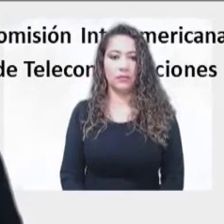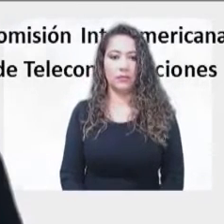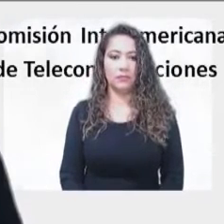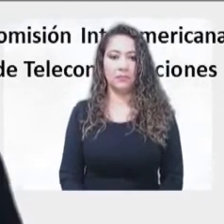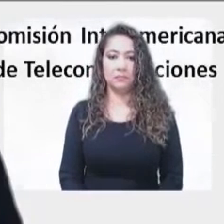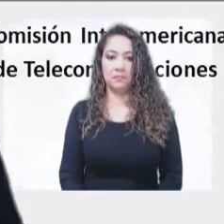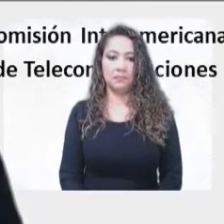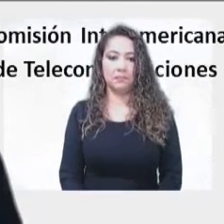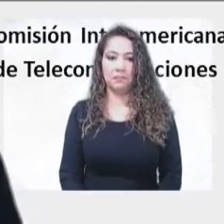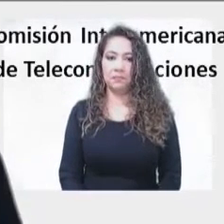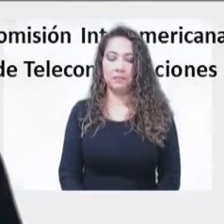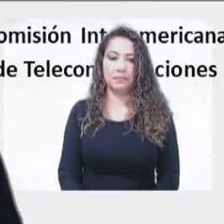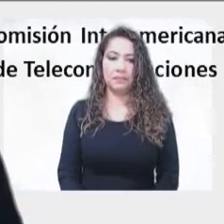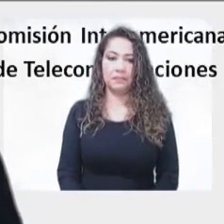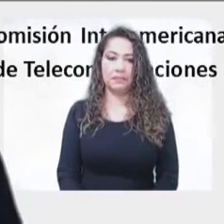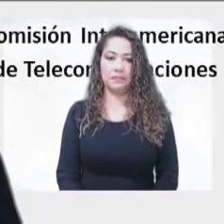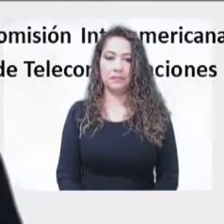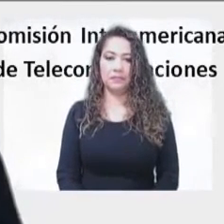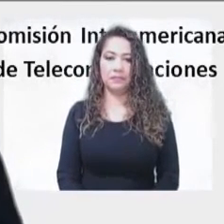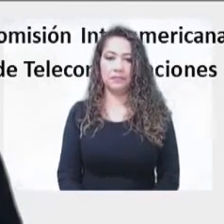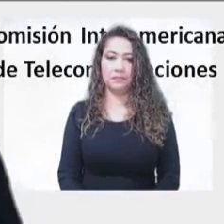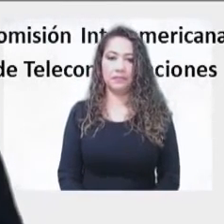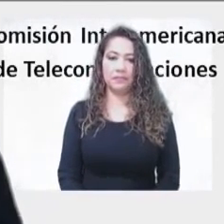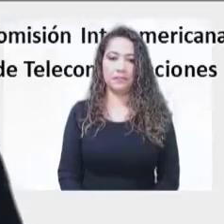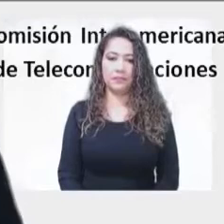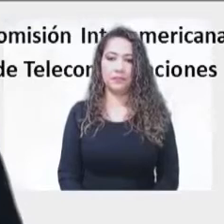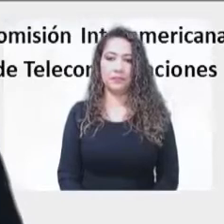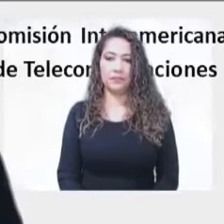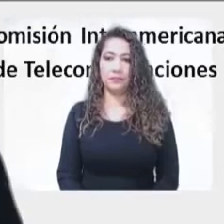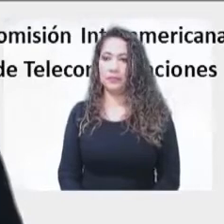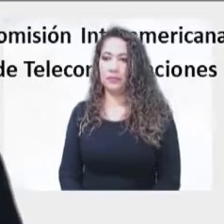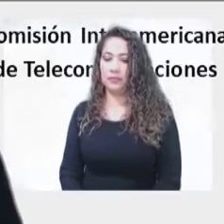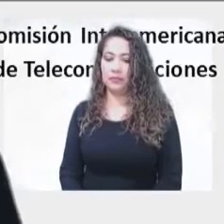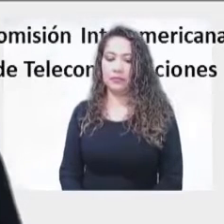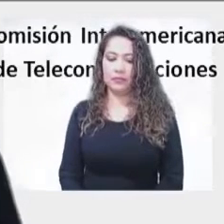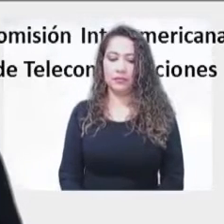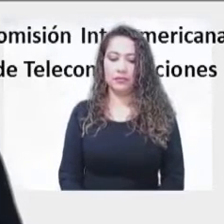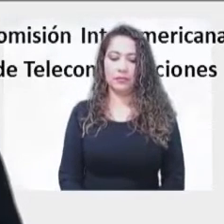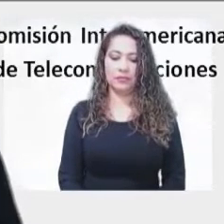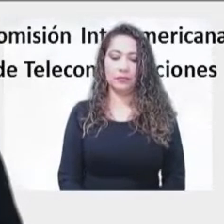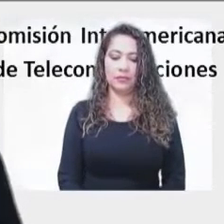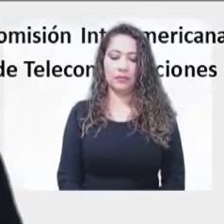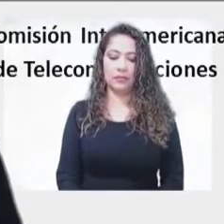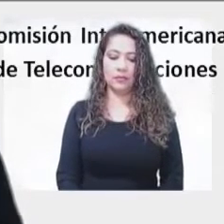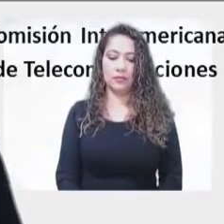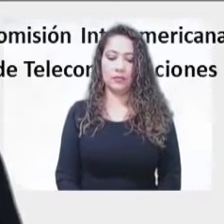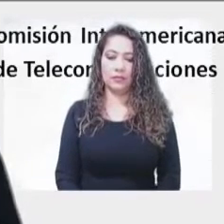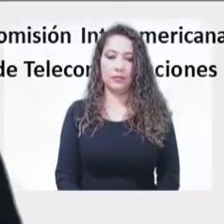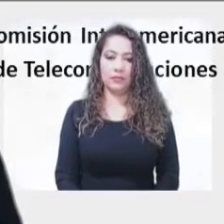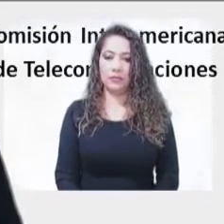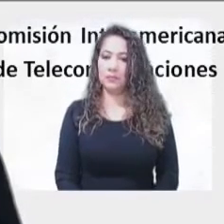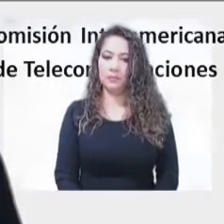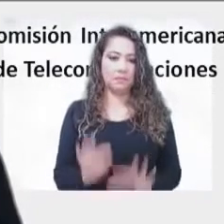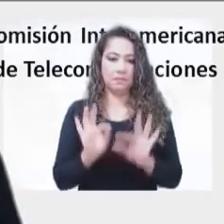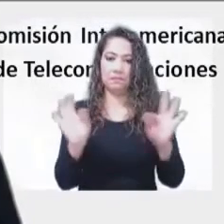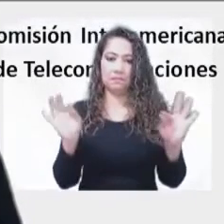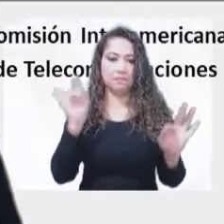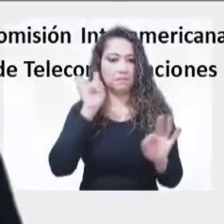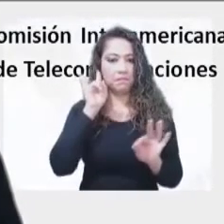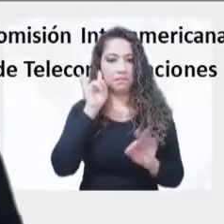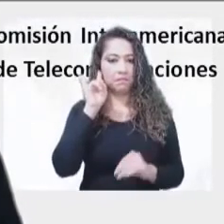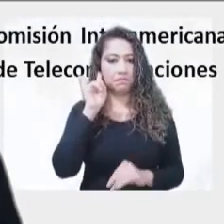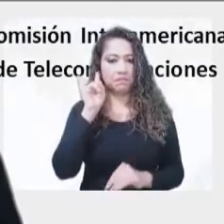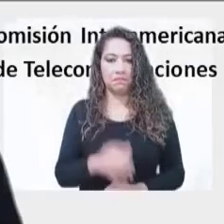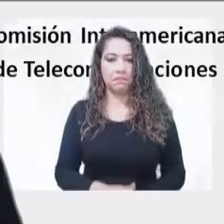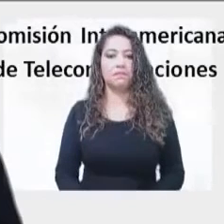celebró el Día Internacional de la Niñez, y debemos buscar de qué manera sacamos de ese gran